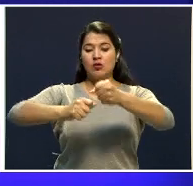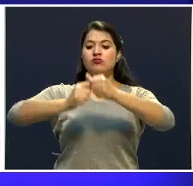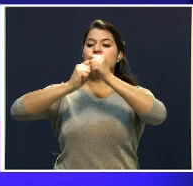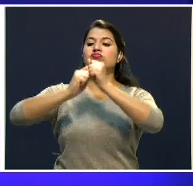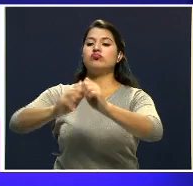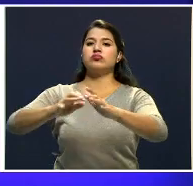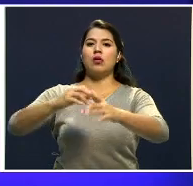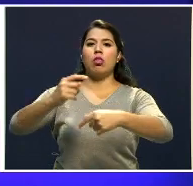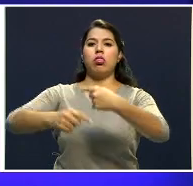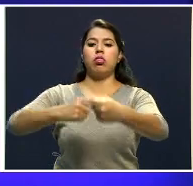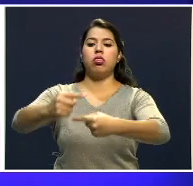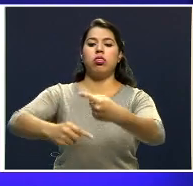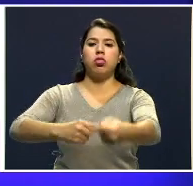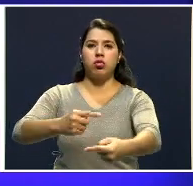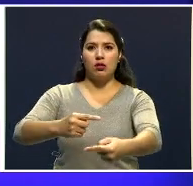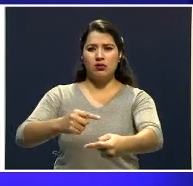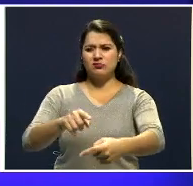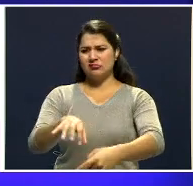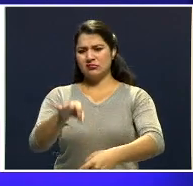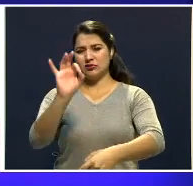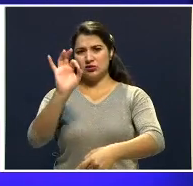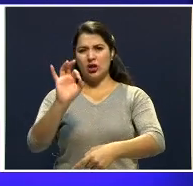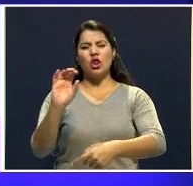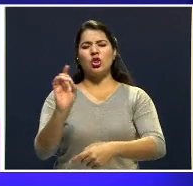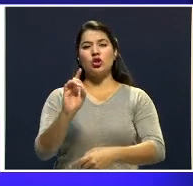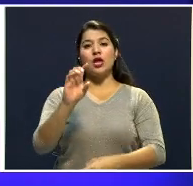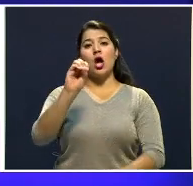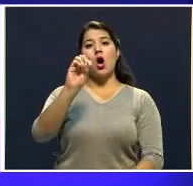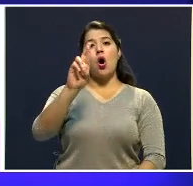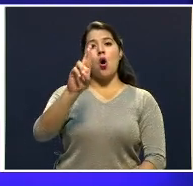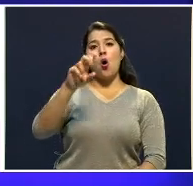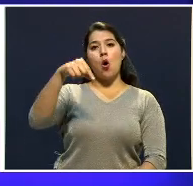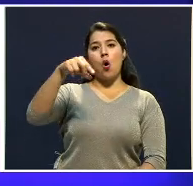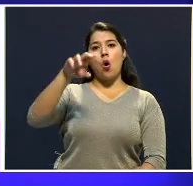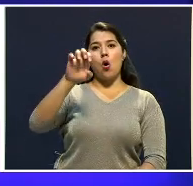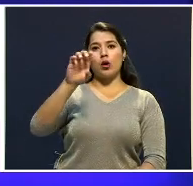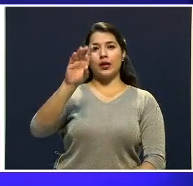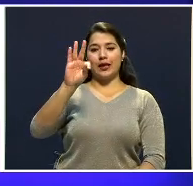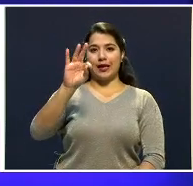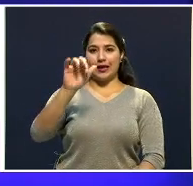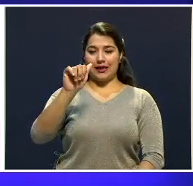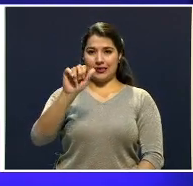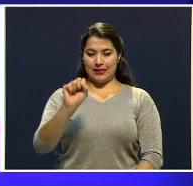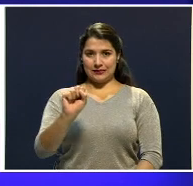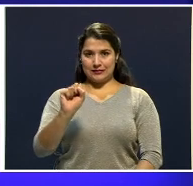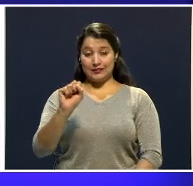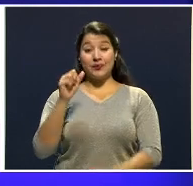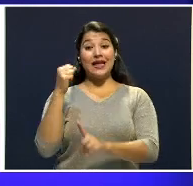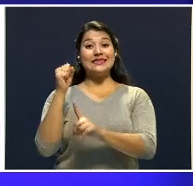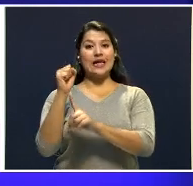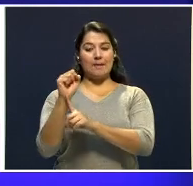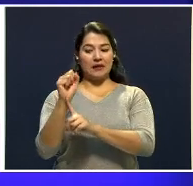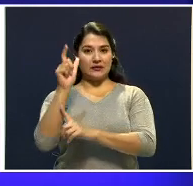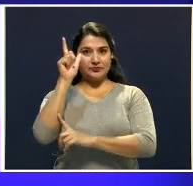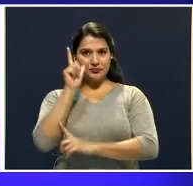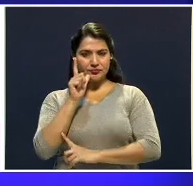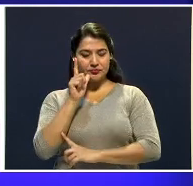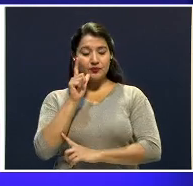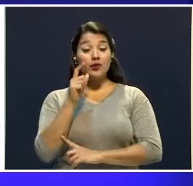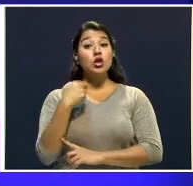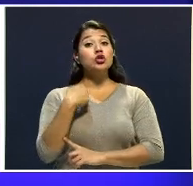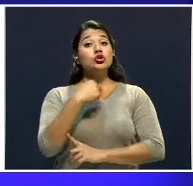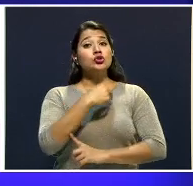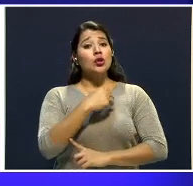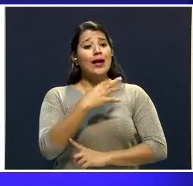de Ticari, en horquetas de Zarpiquí. Vamos a conversar sobre este crimen horrible y sobre cómo luego el